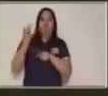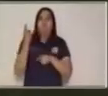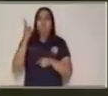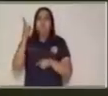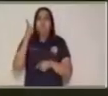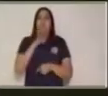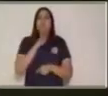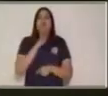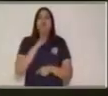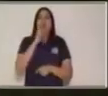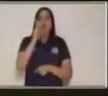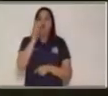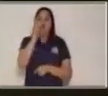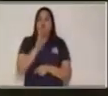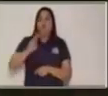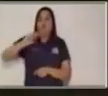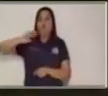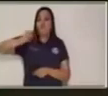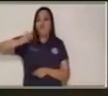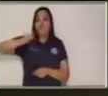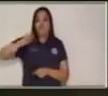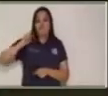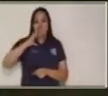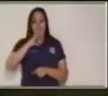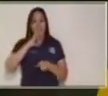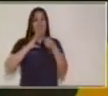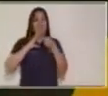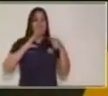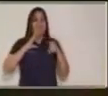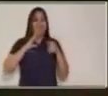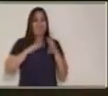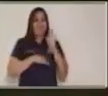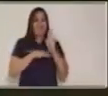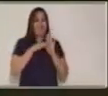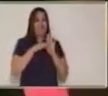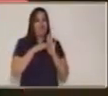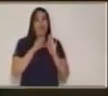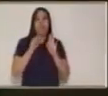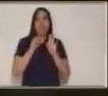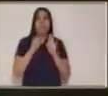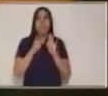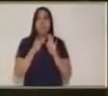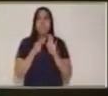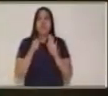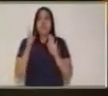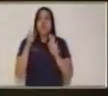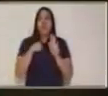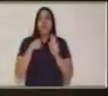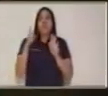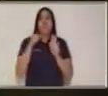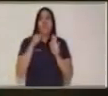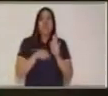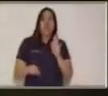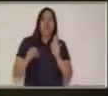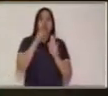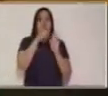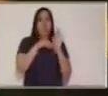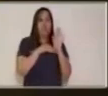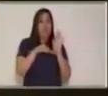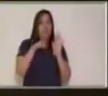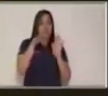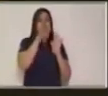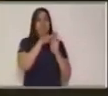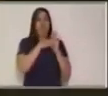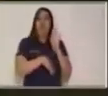con dos rayitas de volumen de mi voz. Pero si agrego otras dos, ya empiezo a gritar. Y